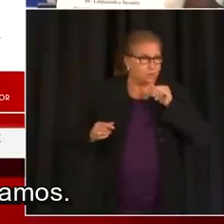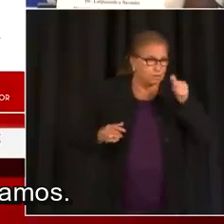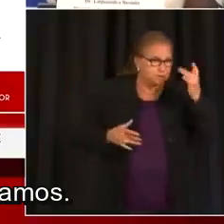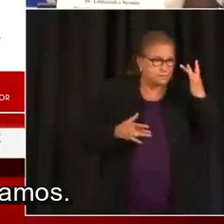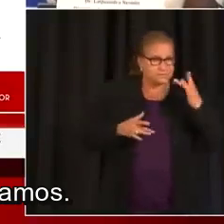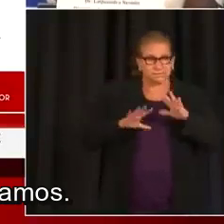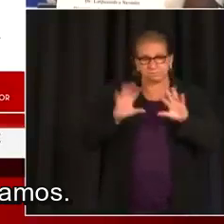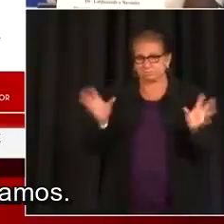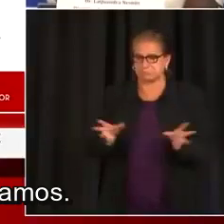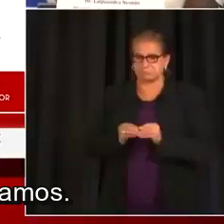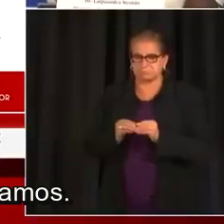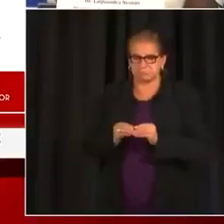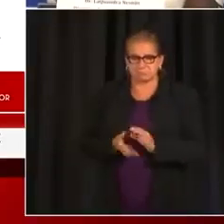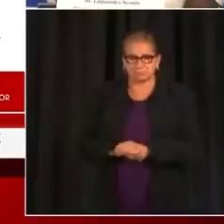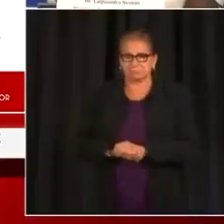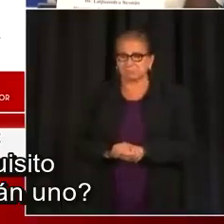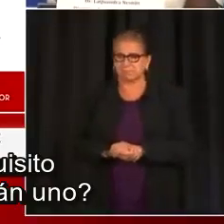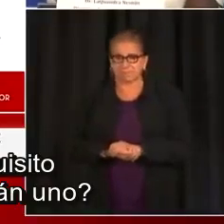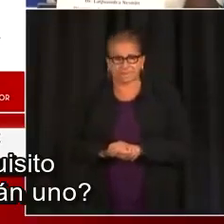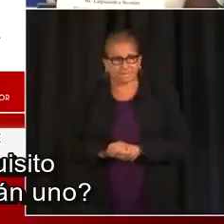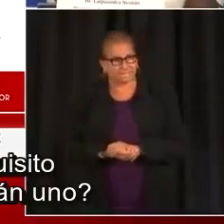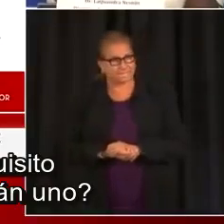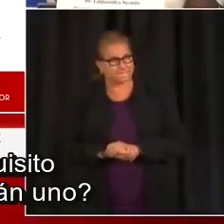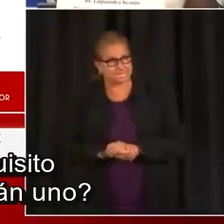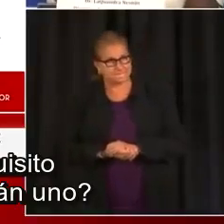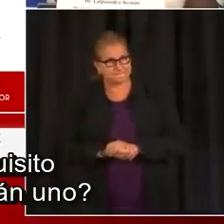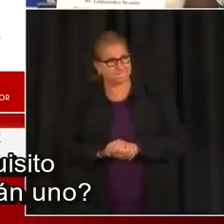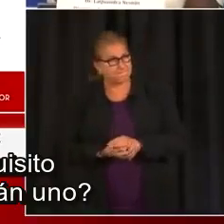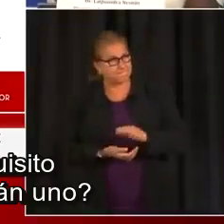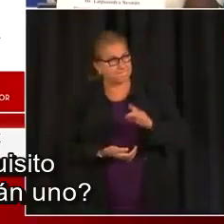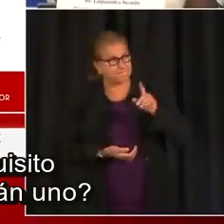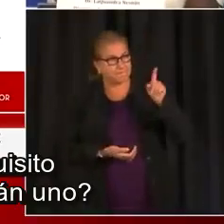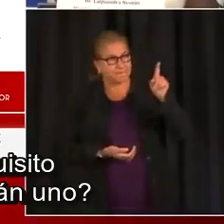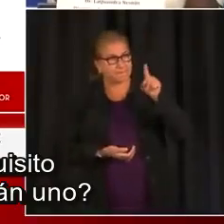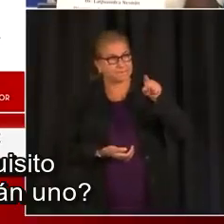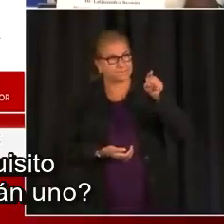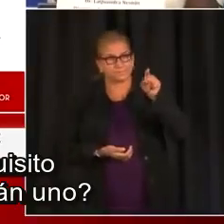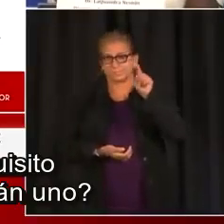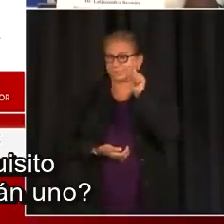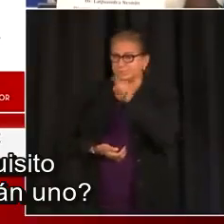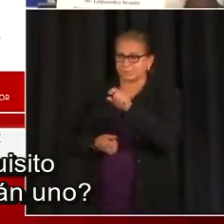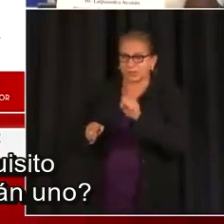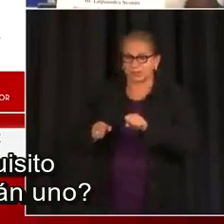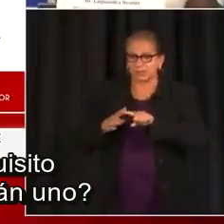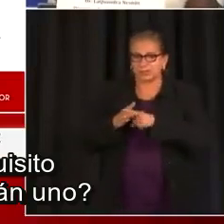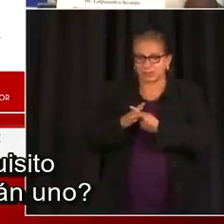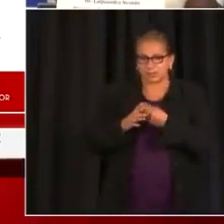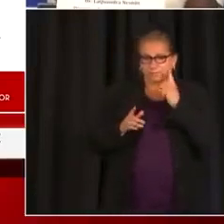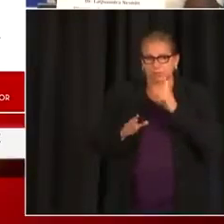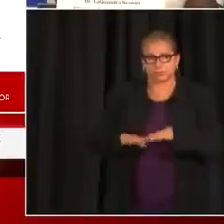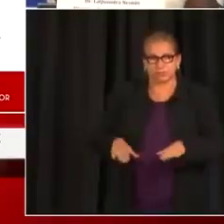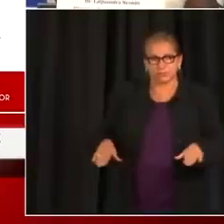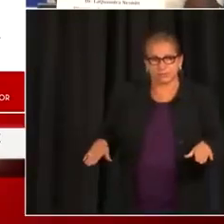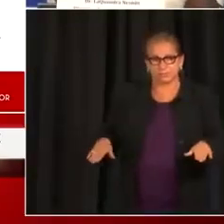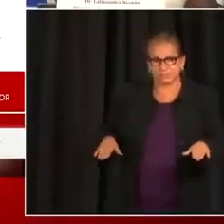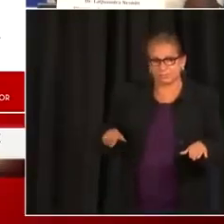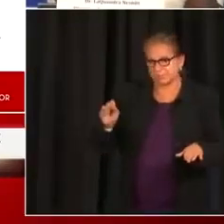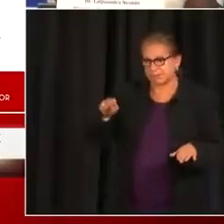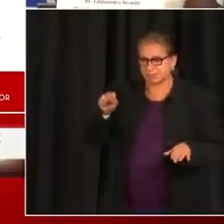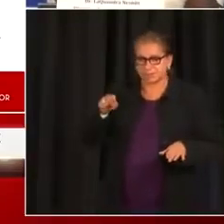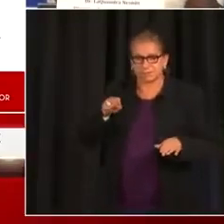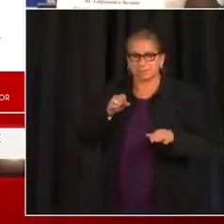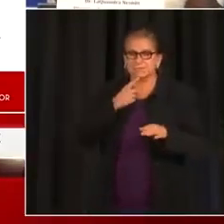actividades que empezamos a hacer. Entonces sí podría ser un requisito para los estudiantes, pero no lo van a hacer. Por ley no puedo.